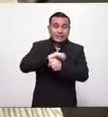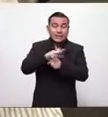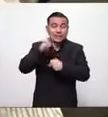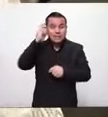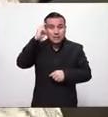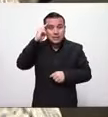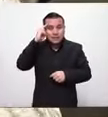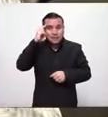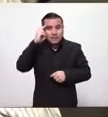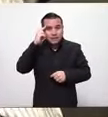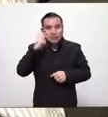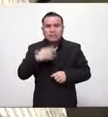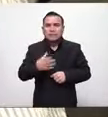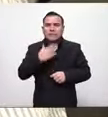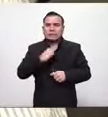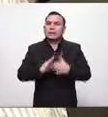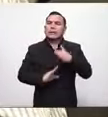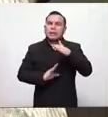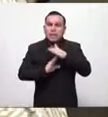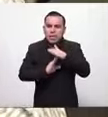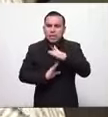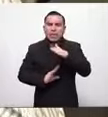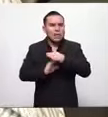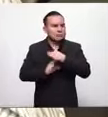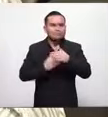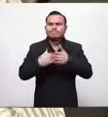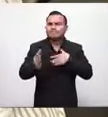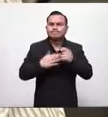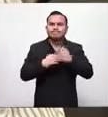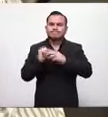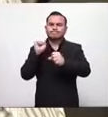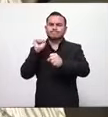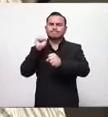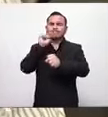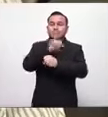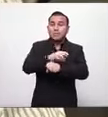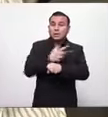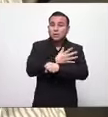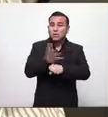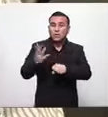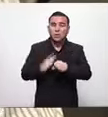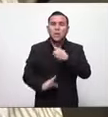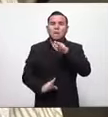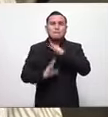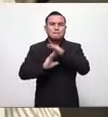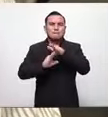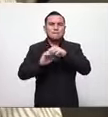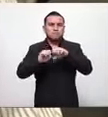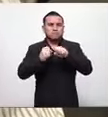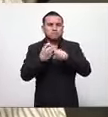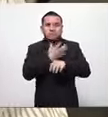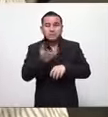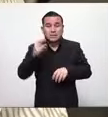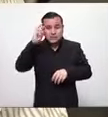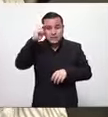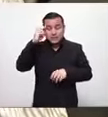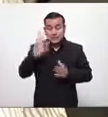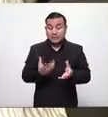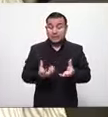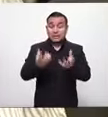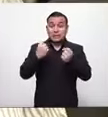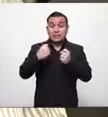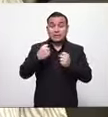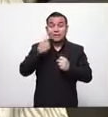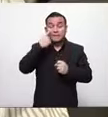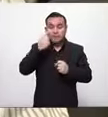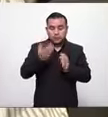son piedras que vamos encontrando en el camino pero la marcha para lograr salvar la pandemia y recuperar